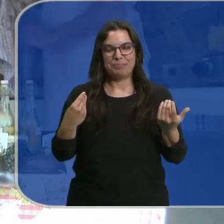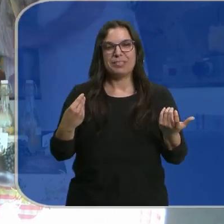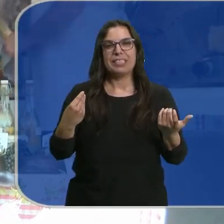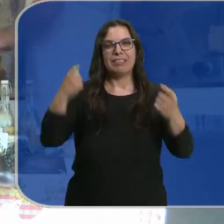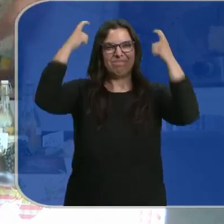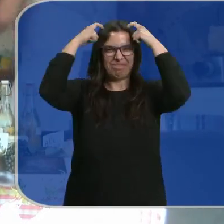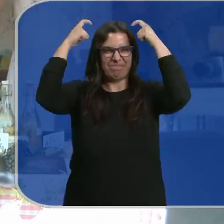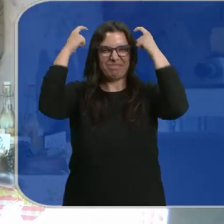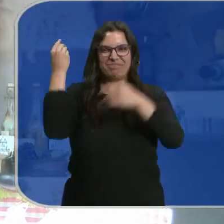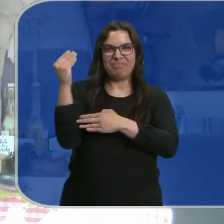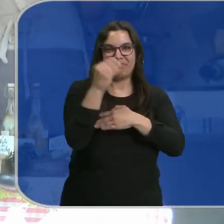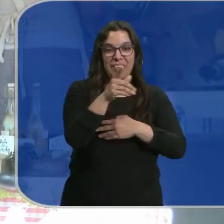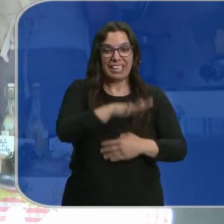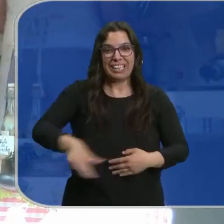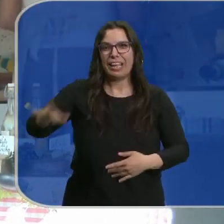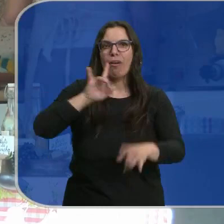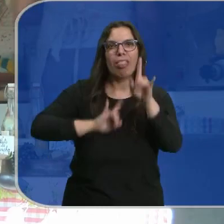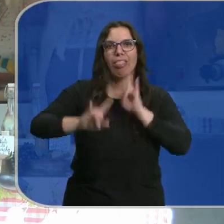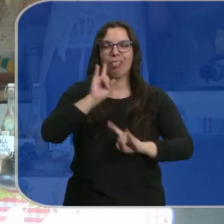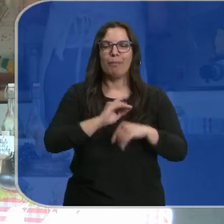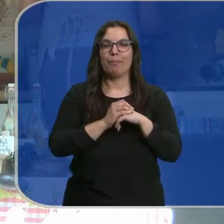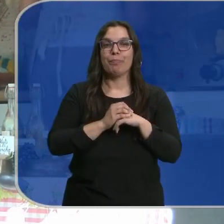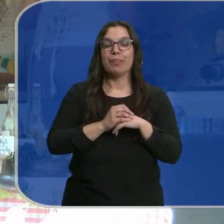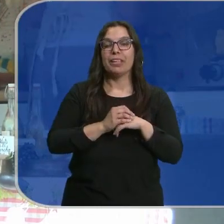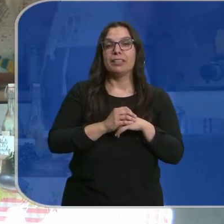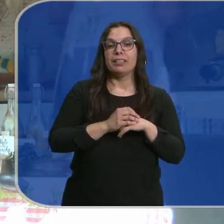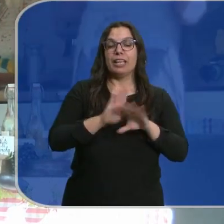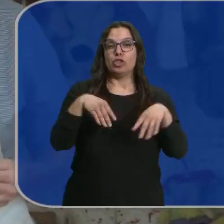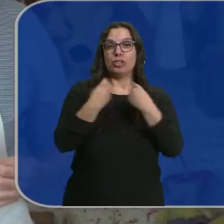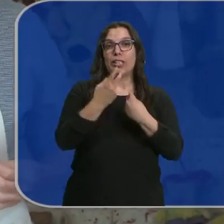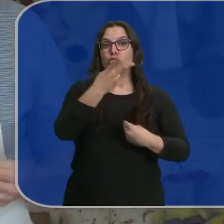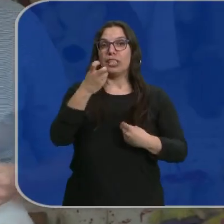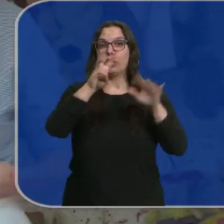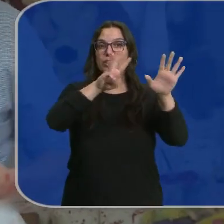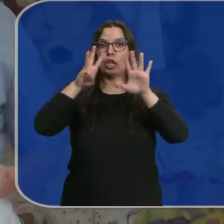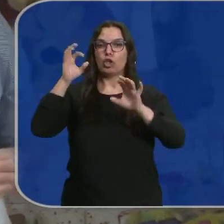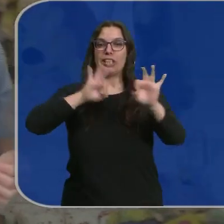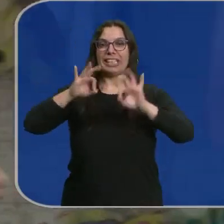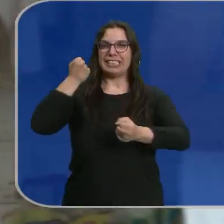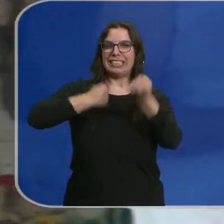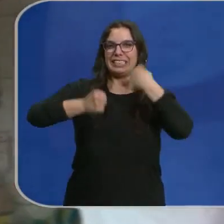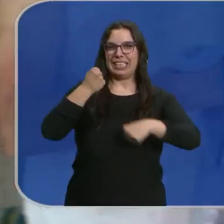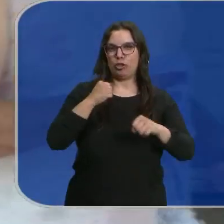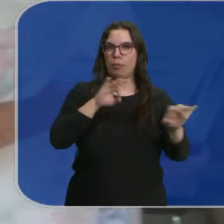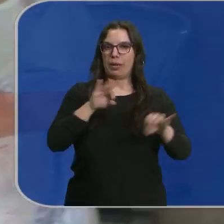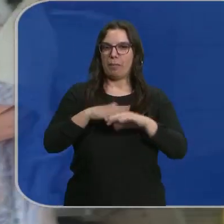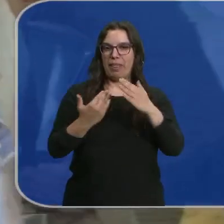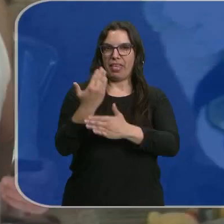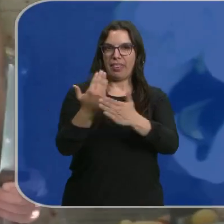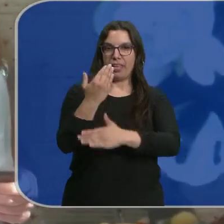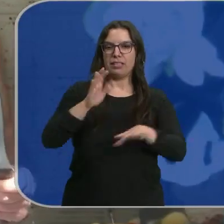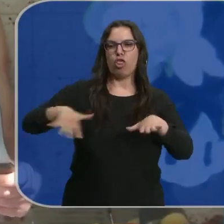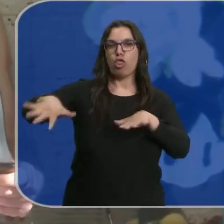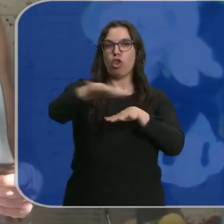infantil sorprendente que ha hecho las delicias de los más pequeños. Una de las 288 actuaciones previstas en estos días en